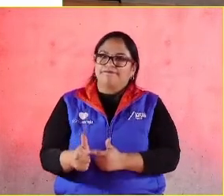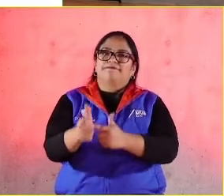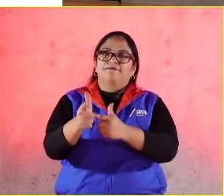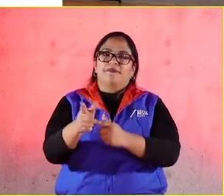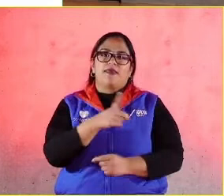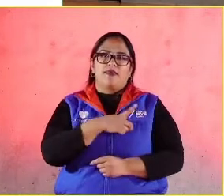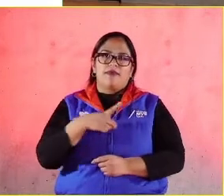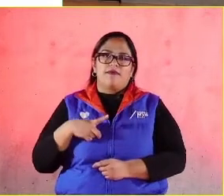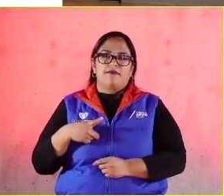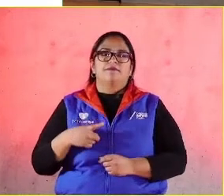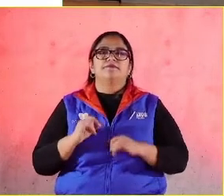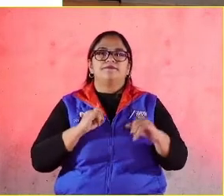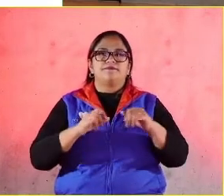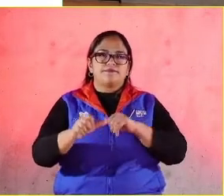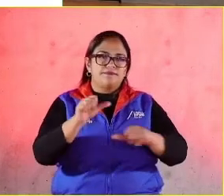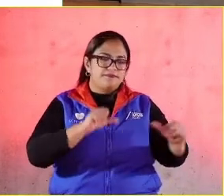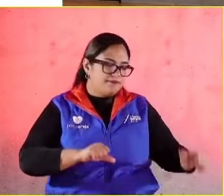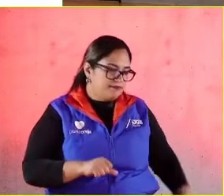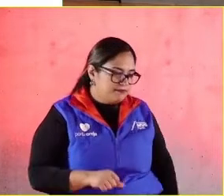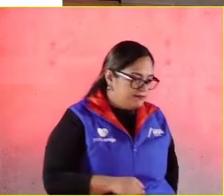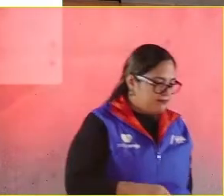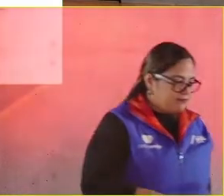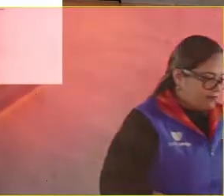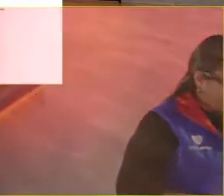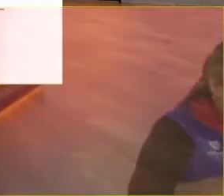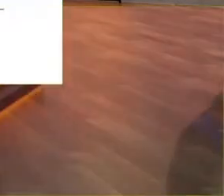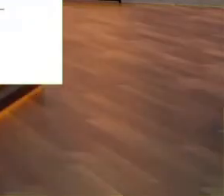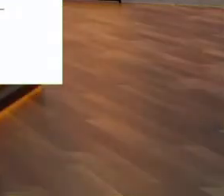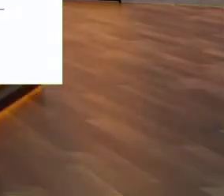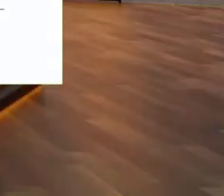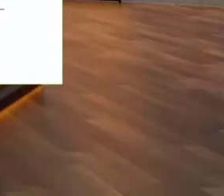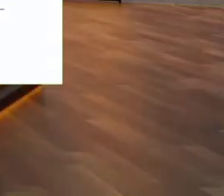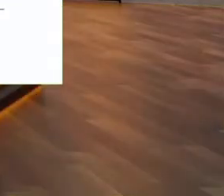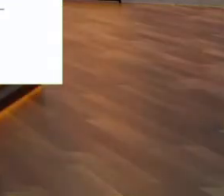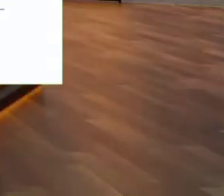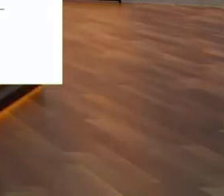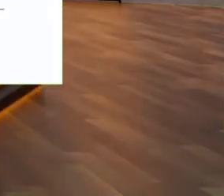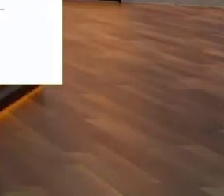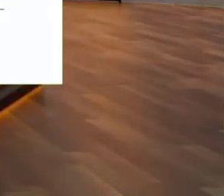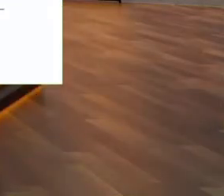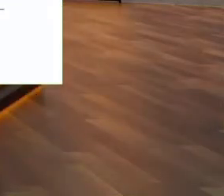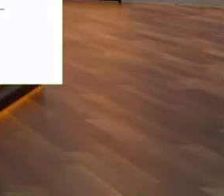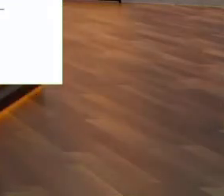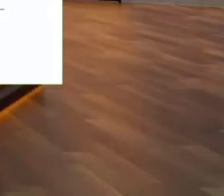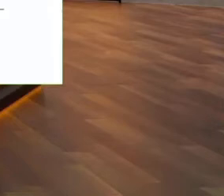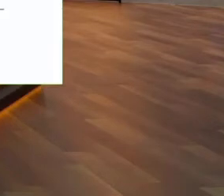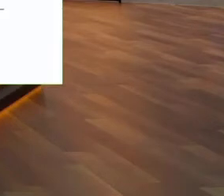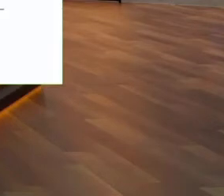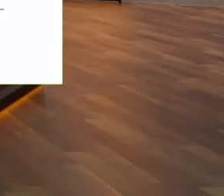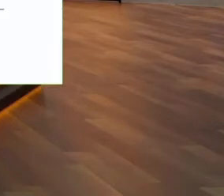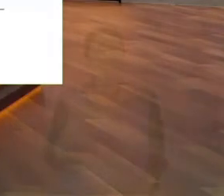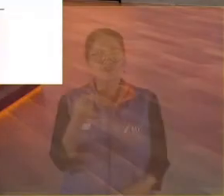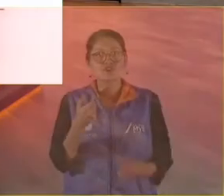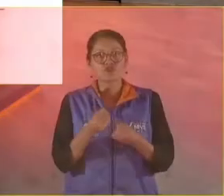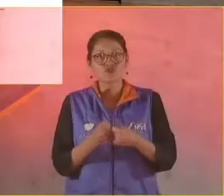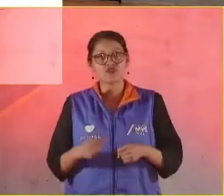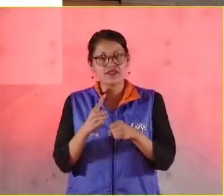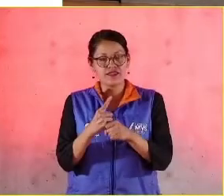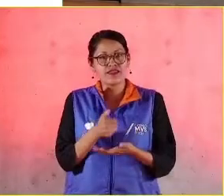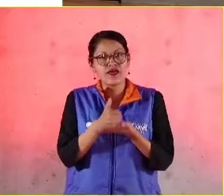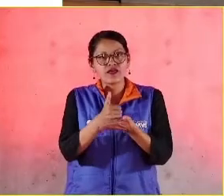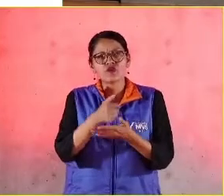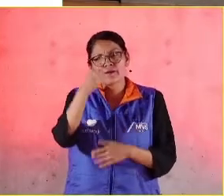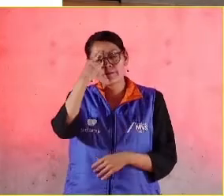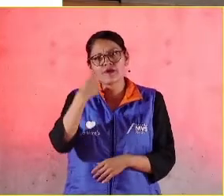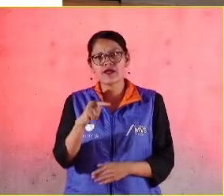perspectiva de transformación tiene un impacto en la sociedad, tiene un impacto, ya se